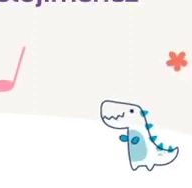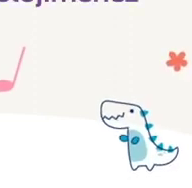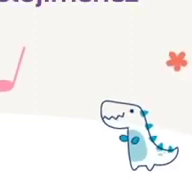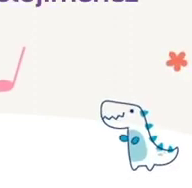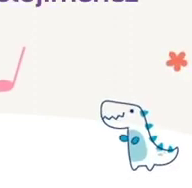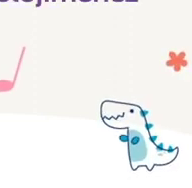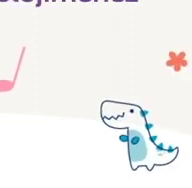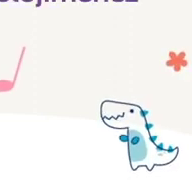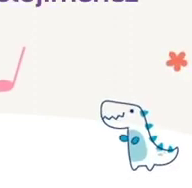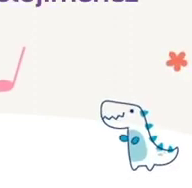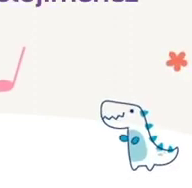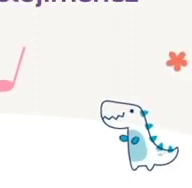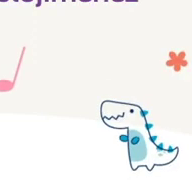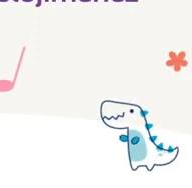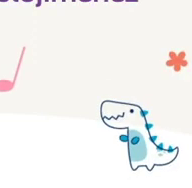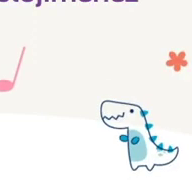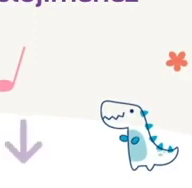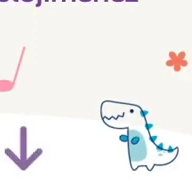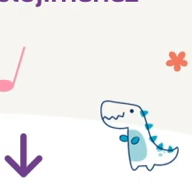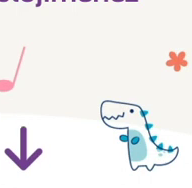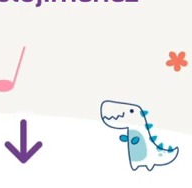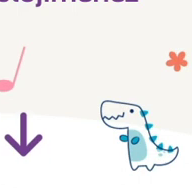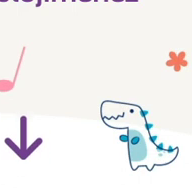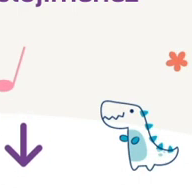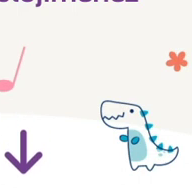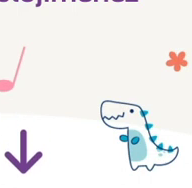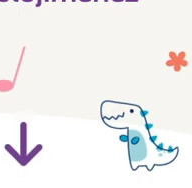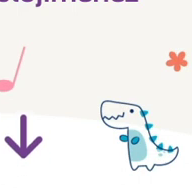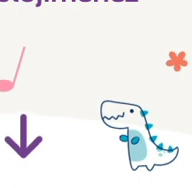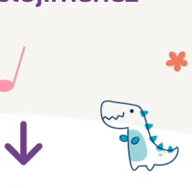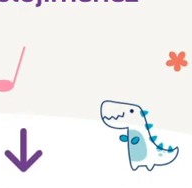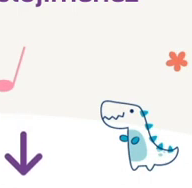Para ver este video, encuentra el link aquí abajo en la descripción.